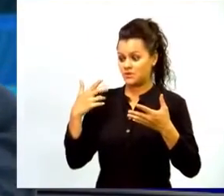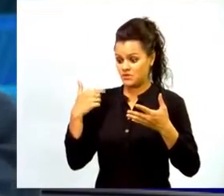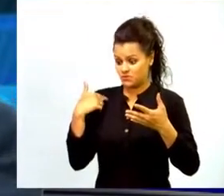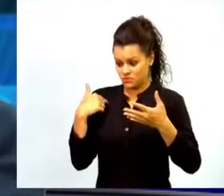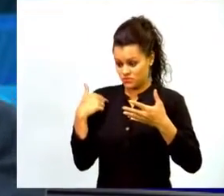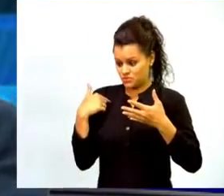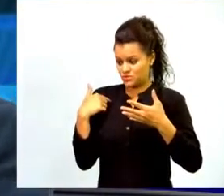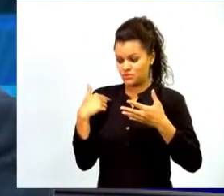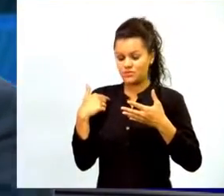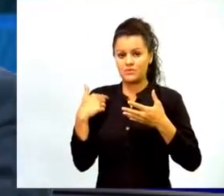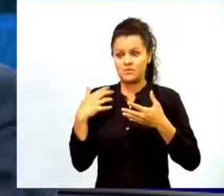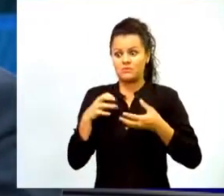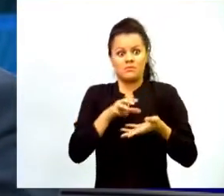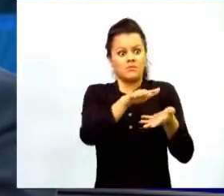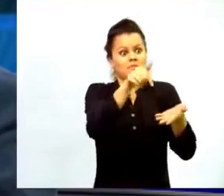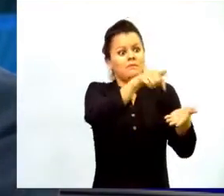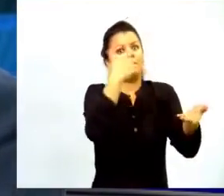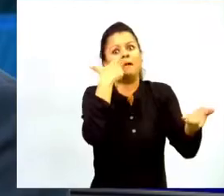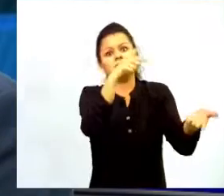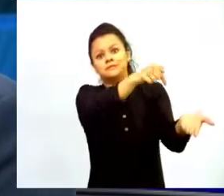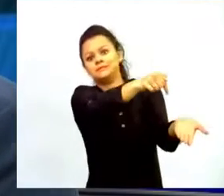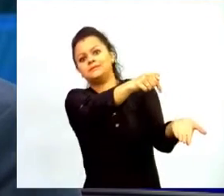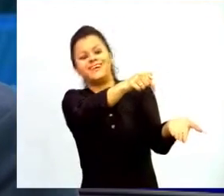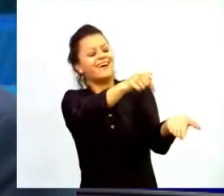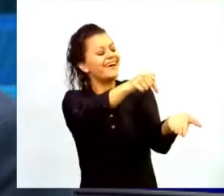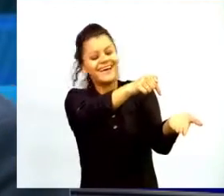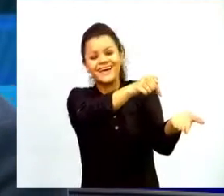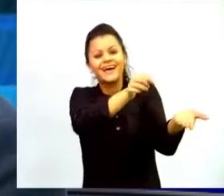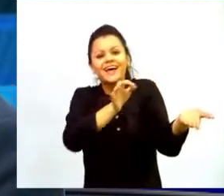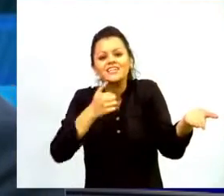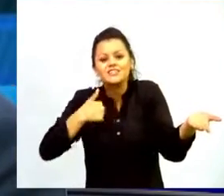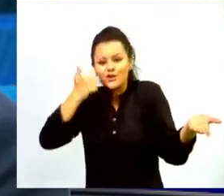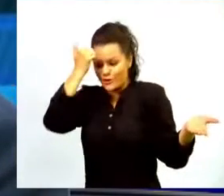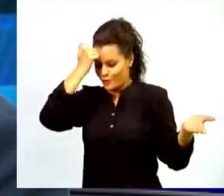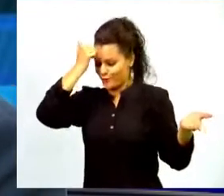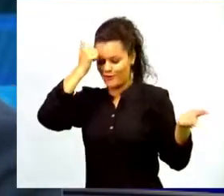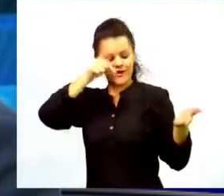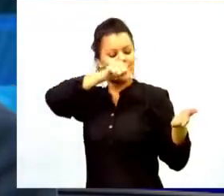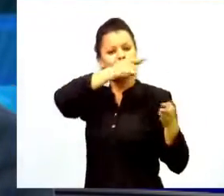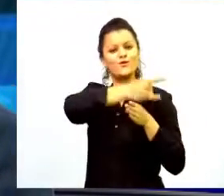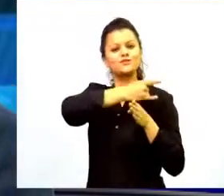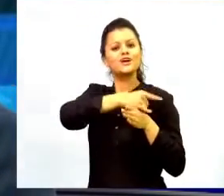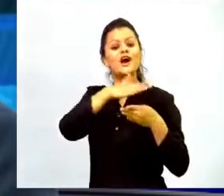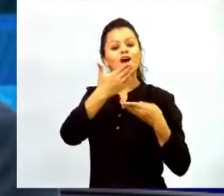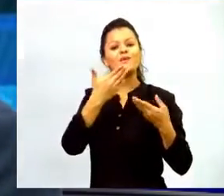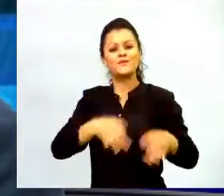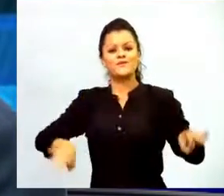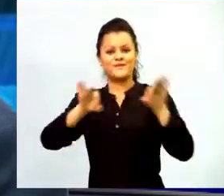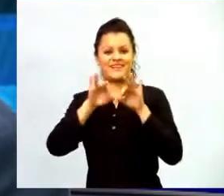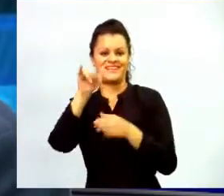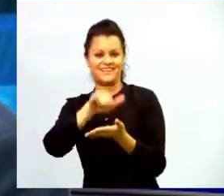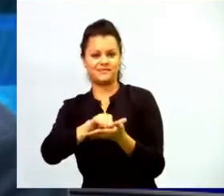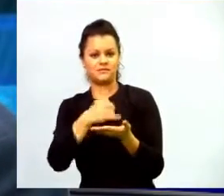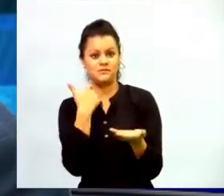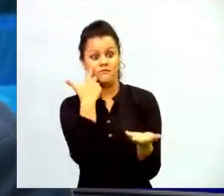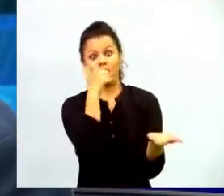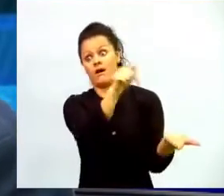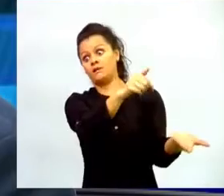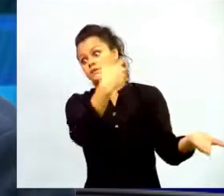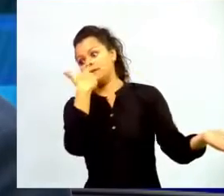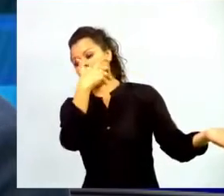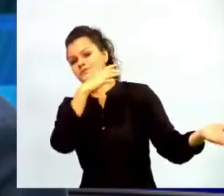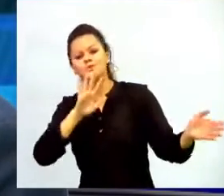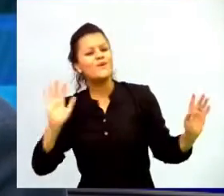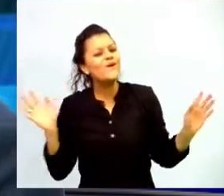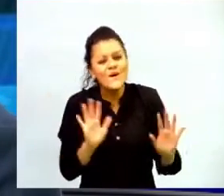el aparato o el dispositivo es más la teoría de decir que el primer paso nunca debería ser que el maestro incorpore tecnología en sus prácticas o en